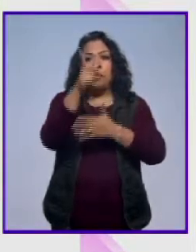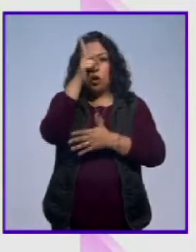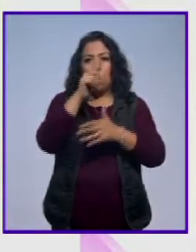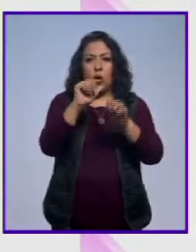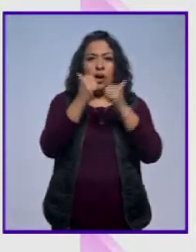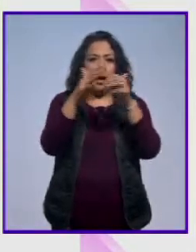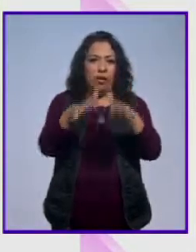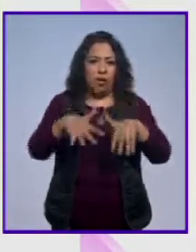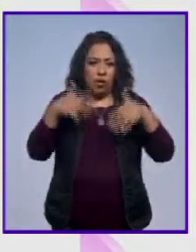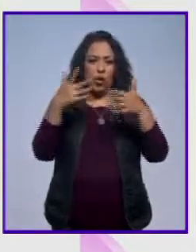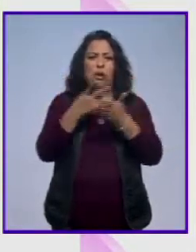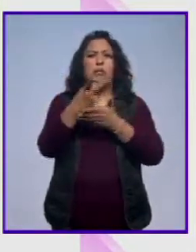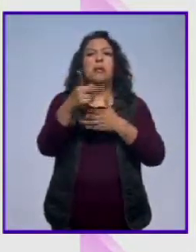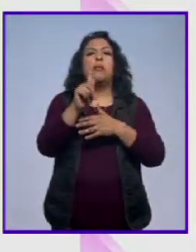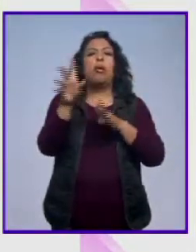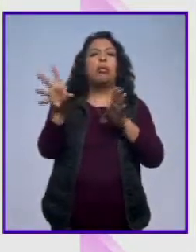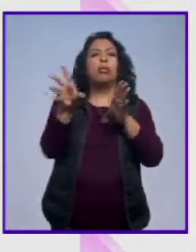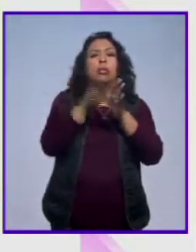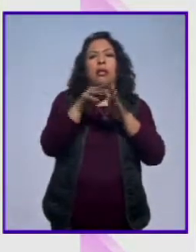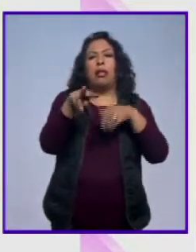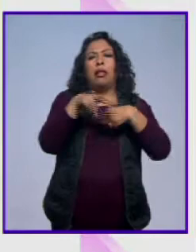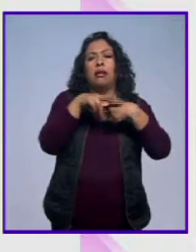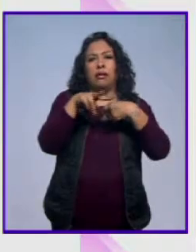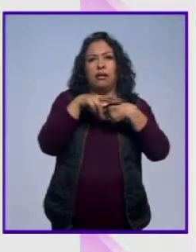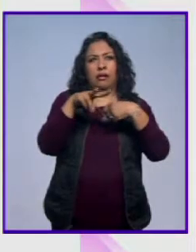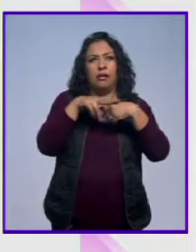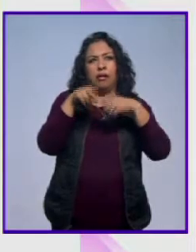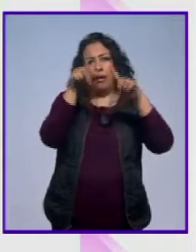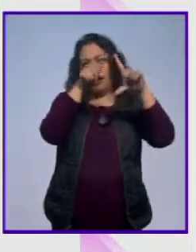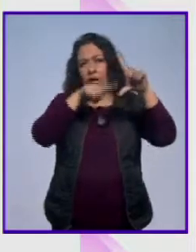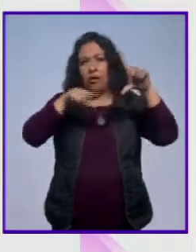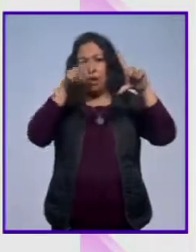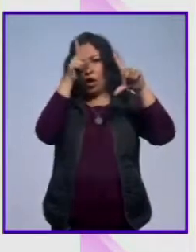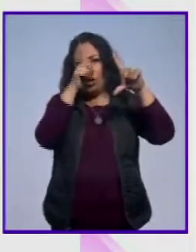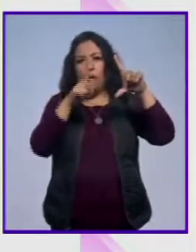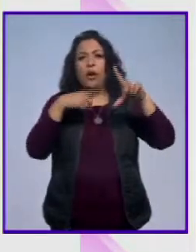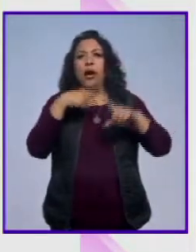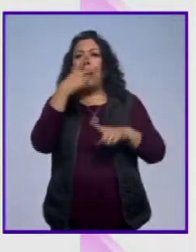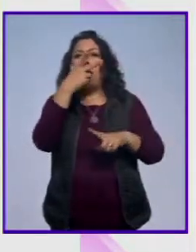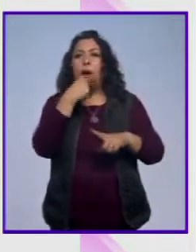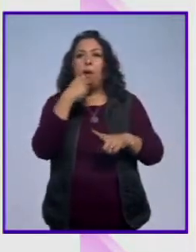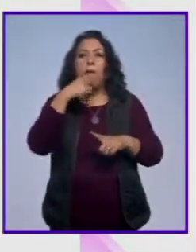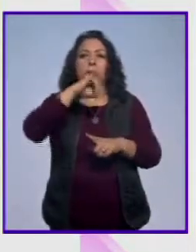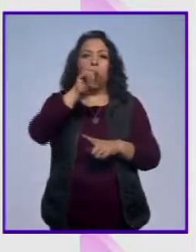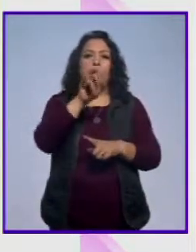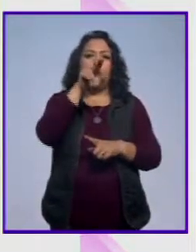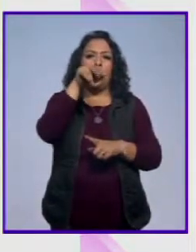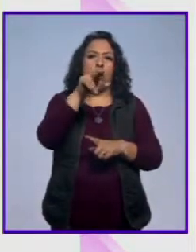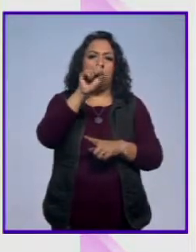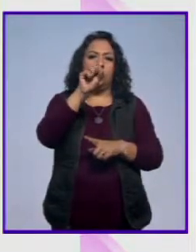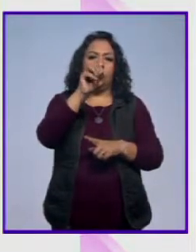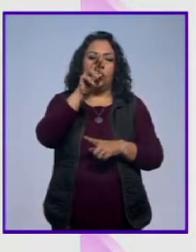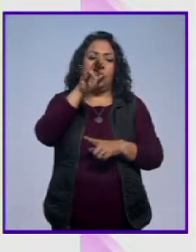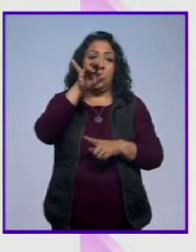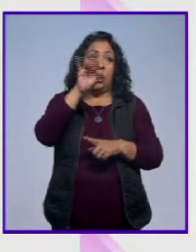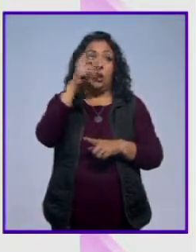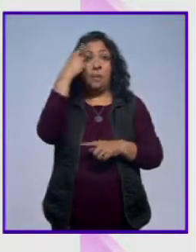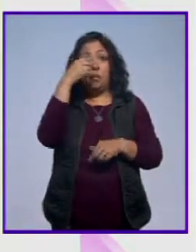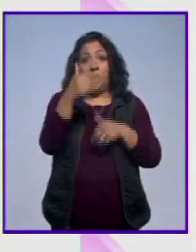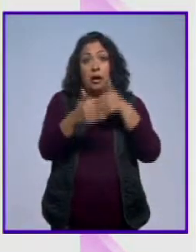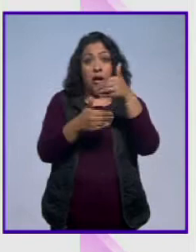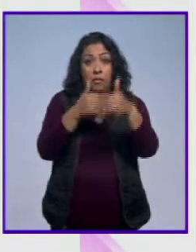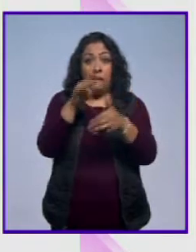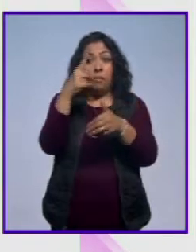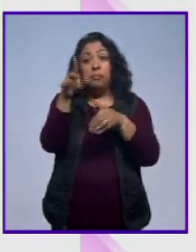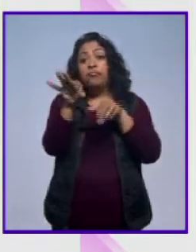La presea es una réplica en cristal de la escultura La Luna, del artista plástico Juan Soriano. Para el proceso de